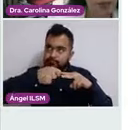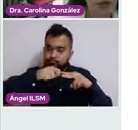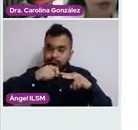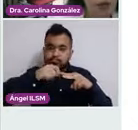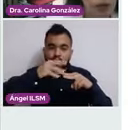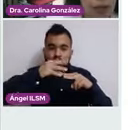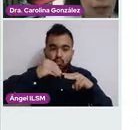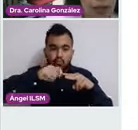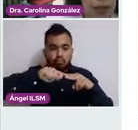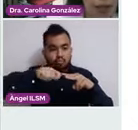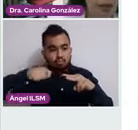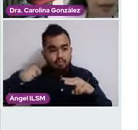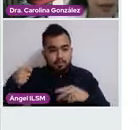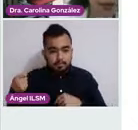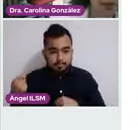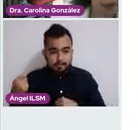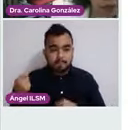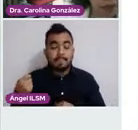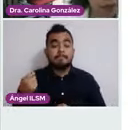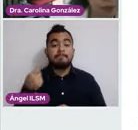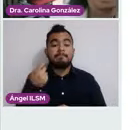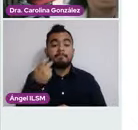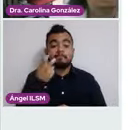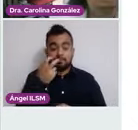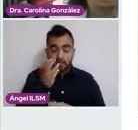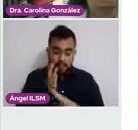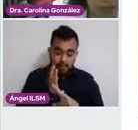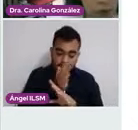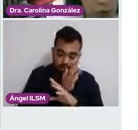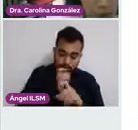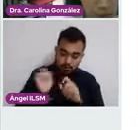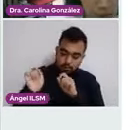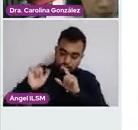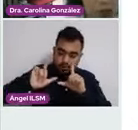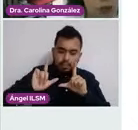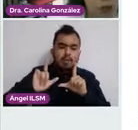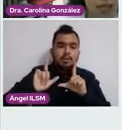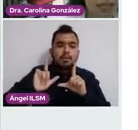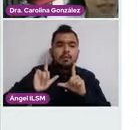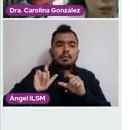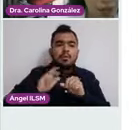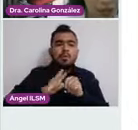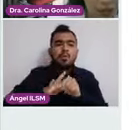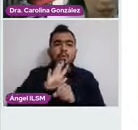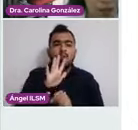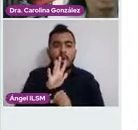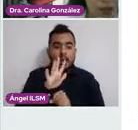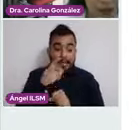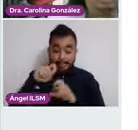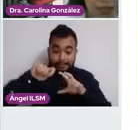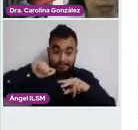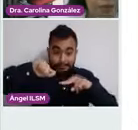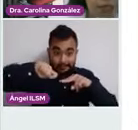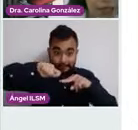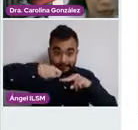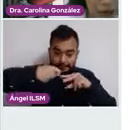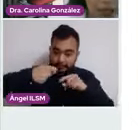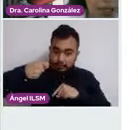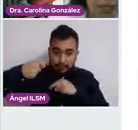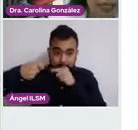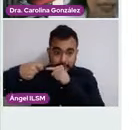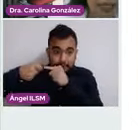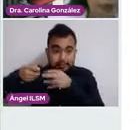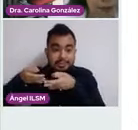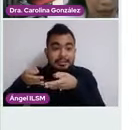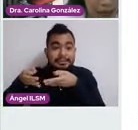previo, en diapositivas previas, lo que queremos observar son las células que se encuentran, el epitelio,